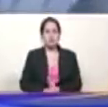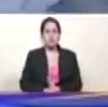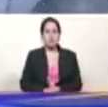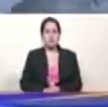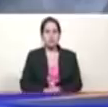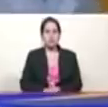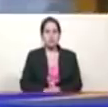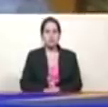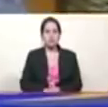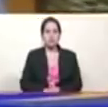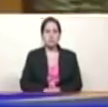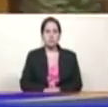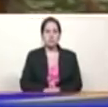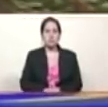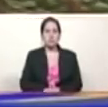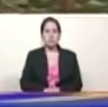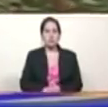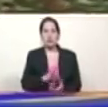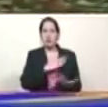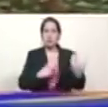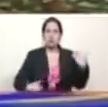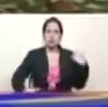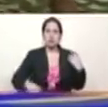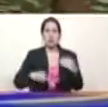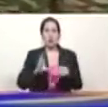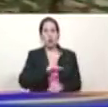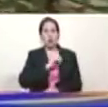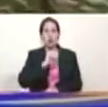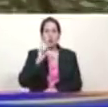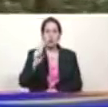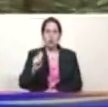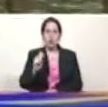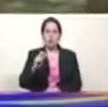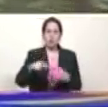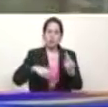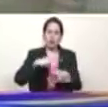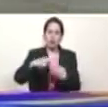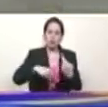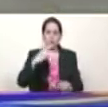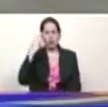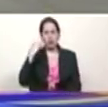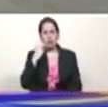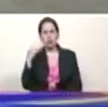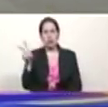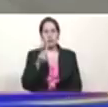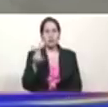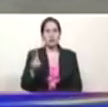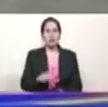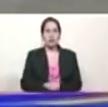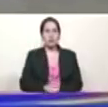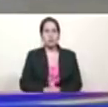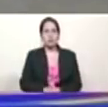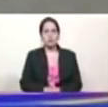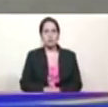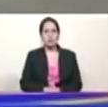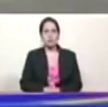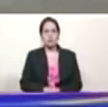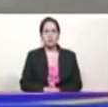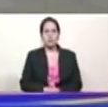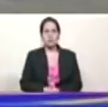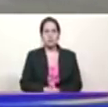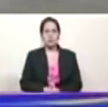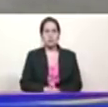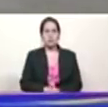en presidente constitucional de la república bolivariana de Venezuela ahí está pues